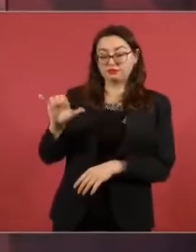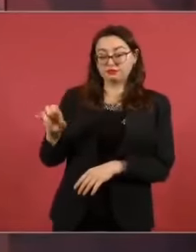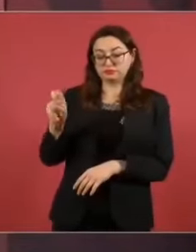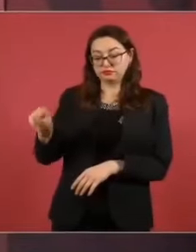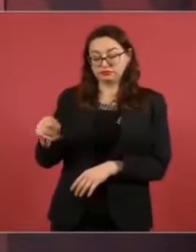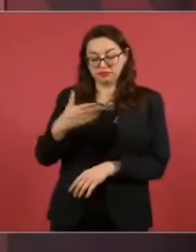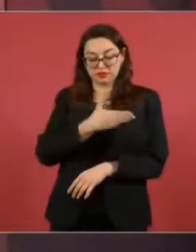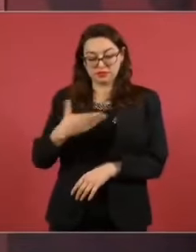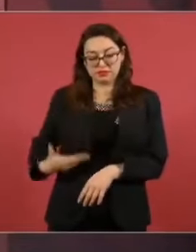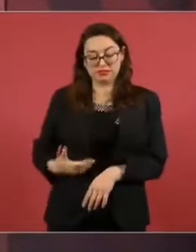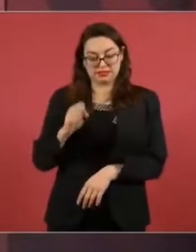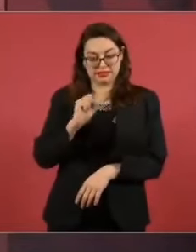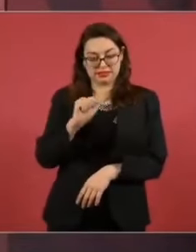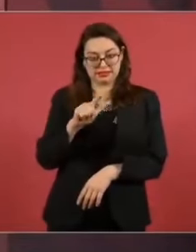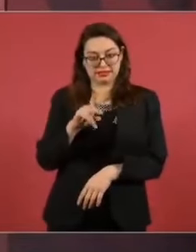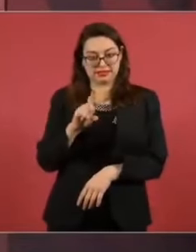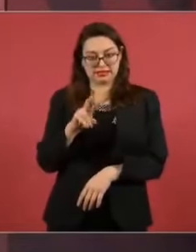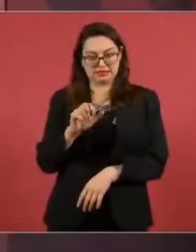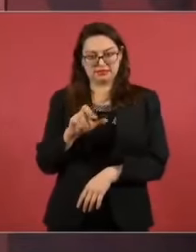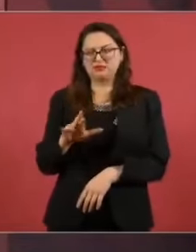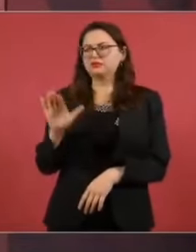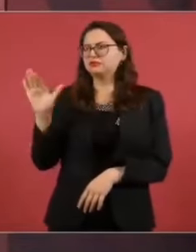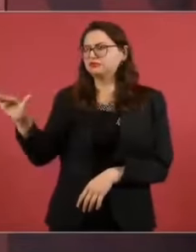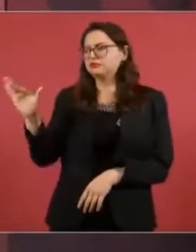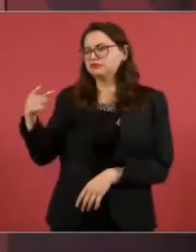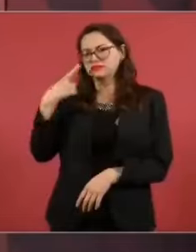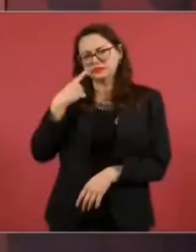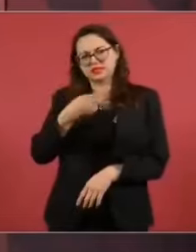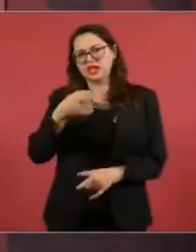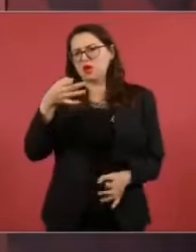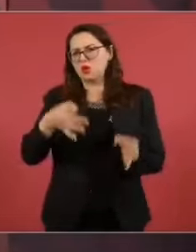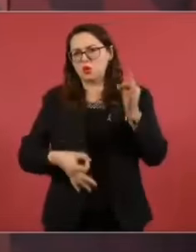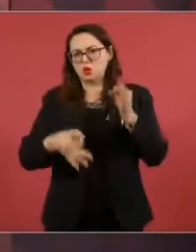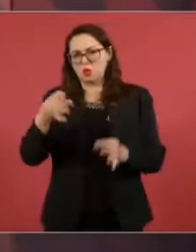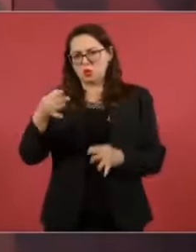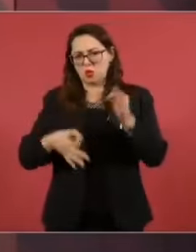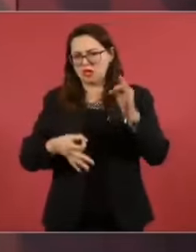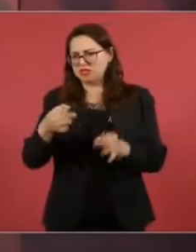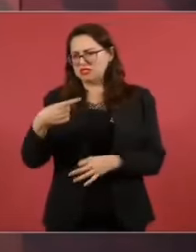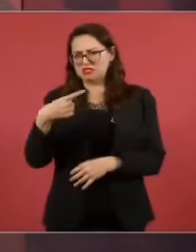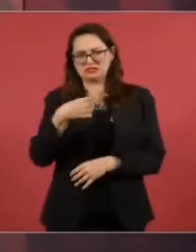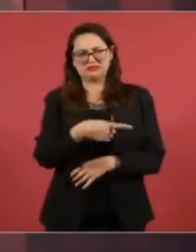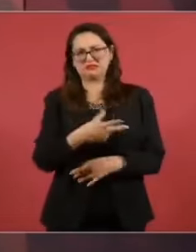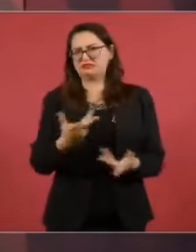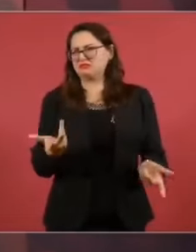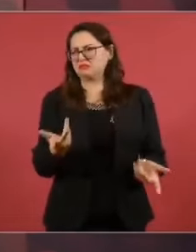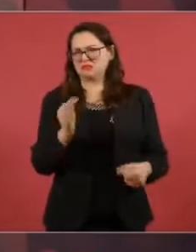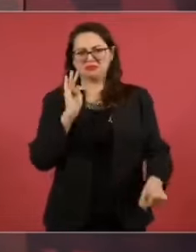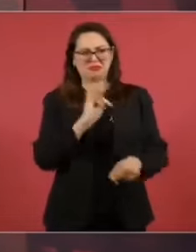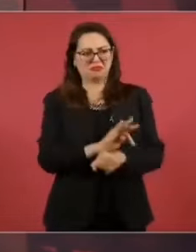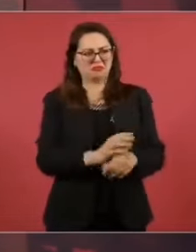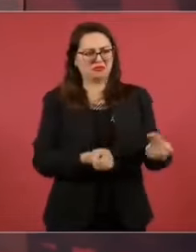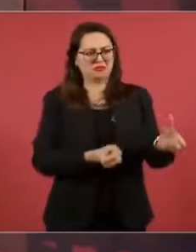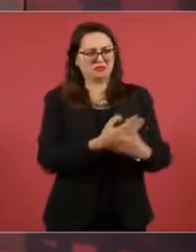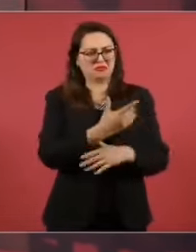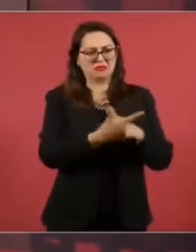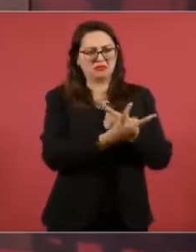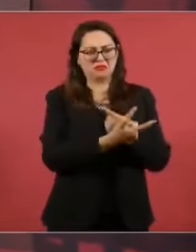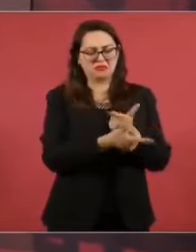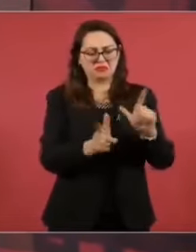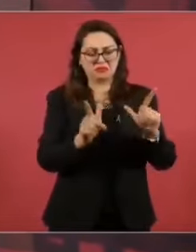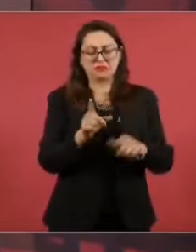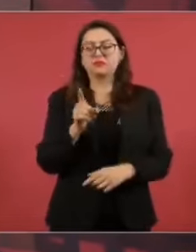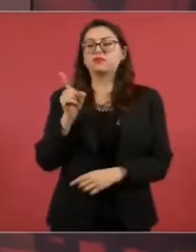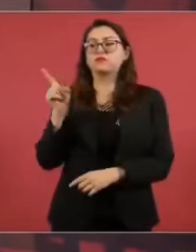él y él podía, respetuoso de las autonomías, de los